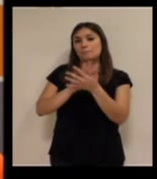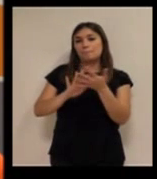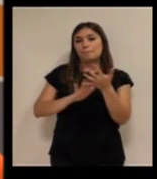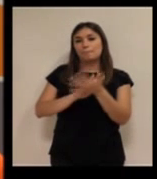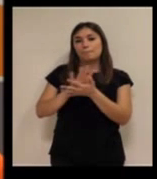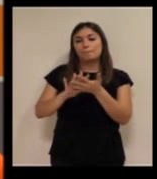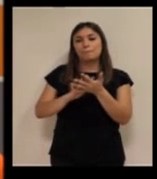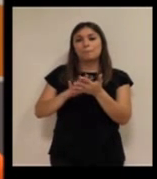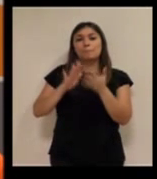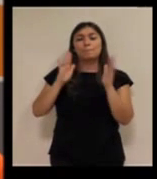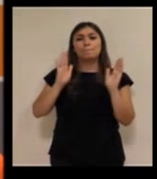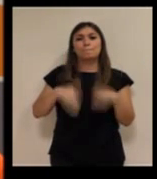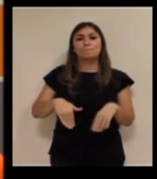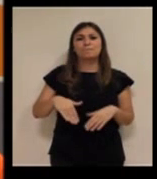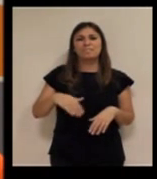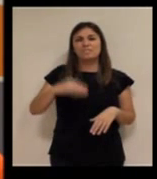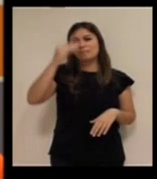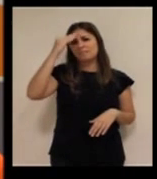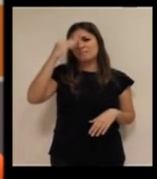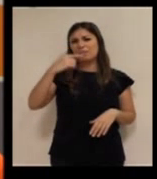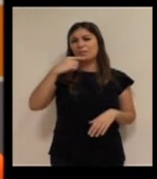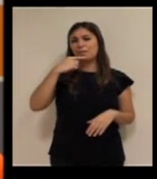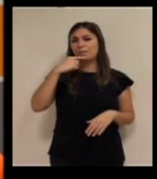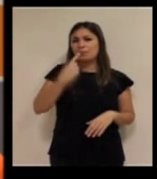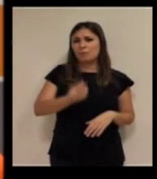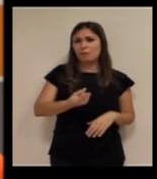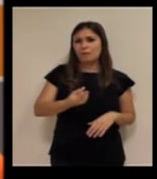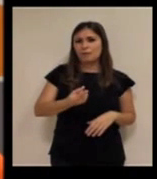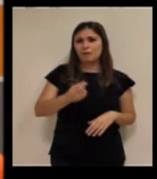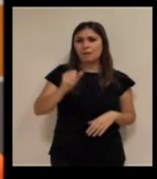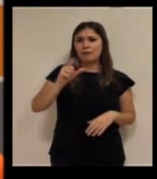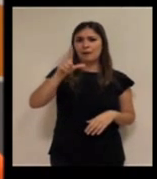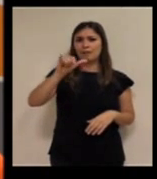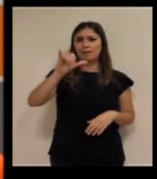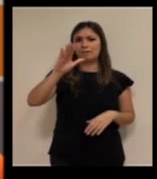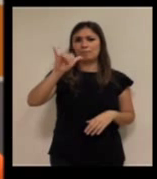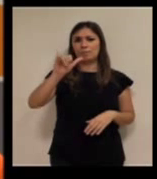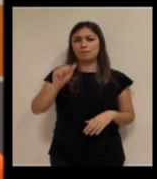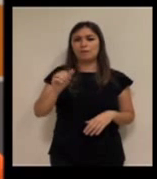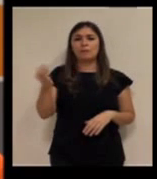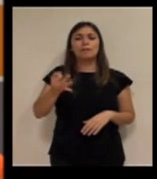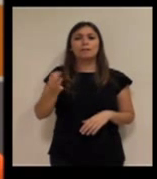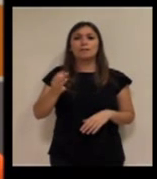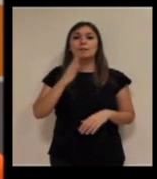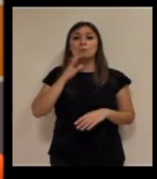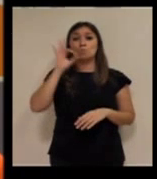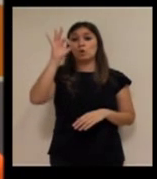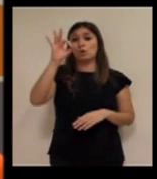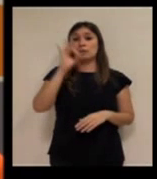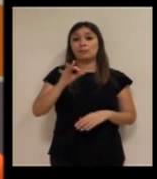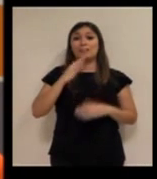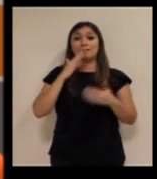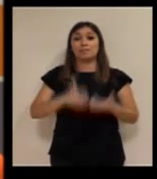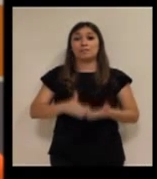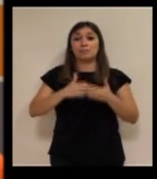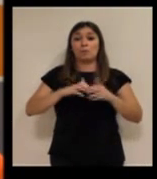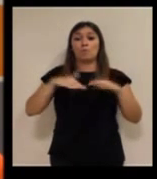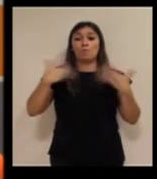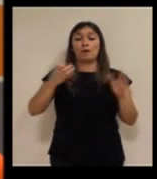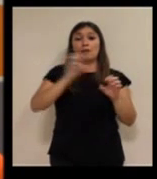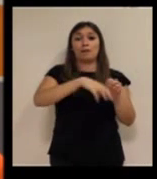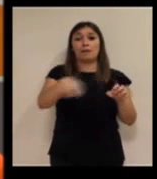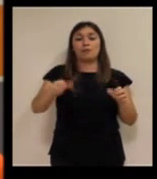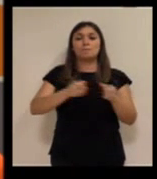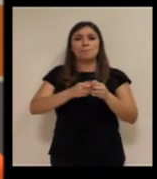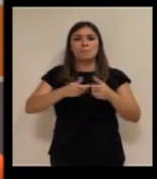comentabais el tema de que se está incrementando creo que también lo comentó lo comentó Alicia que se está incrementando el porcentaje